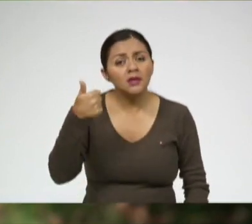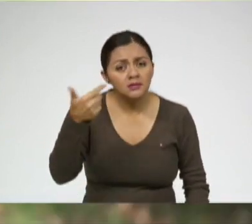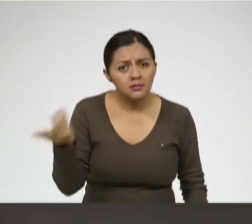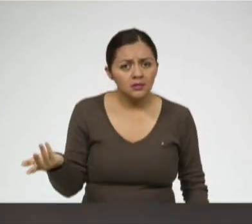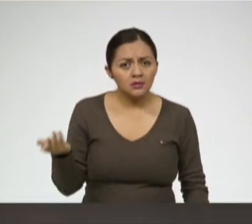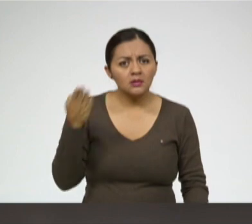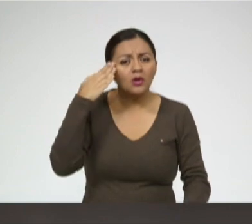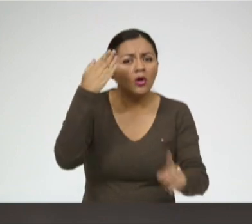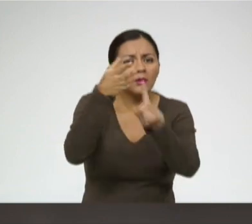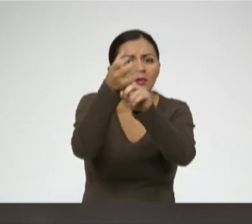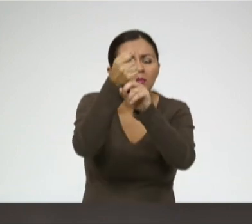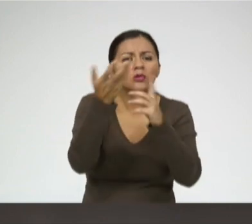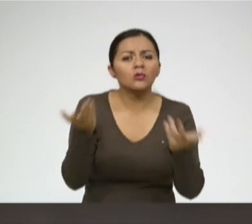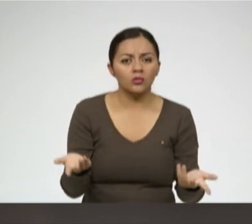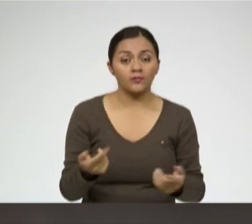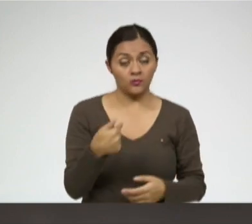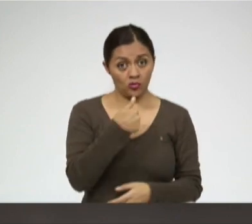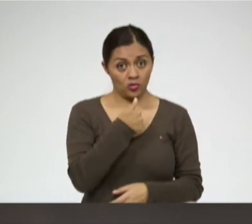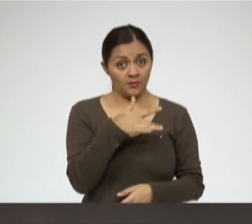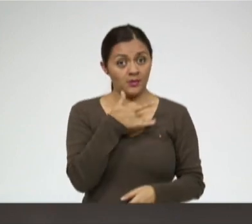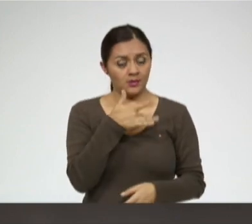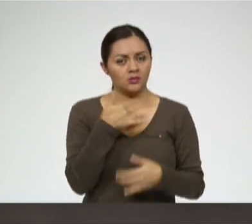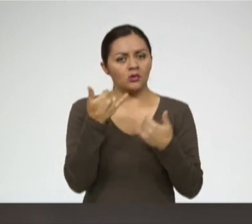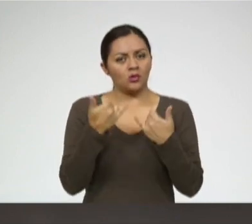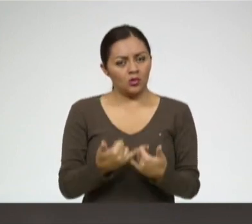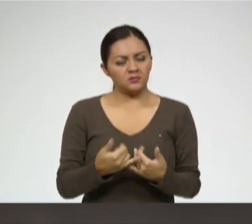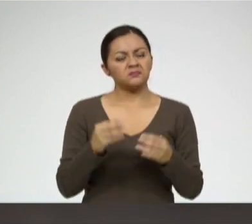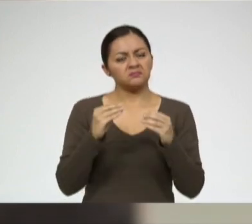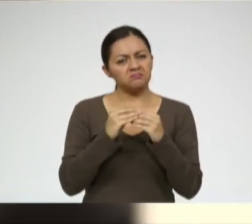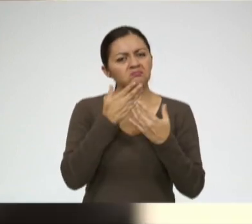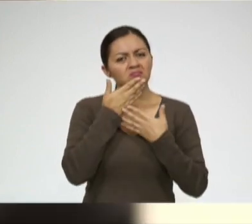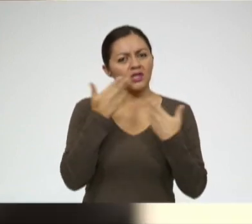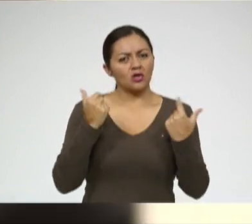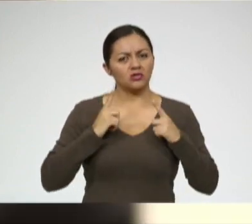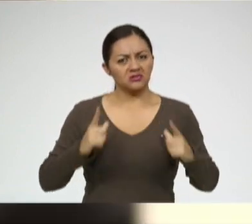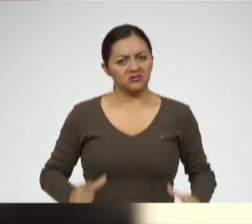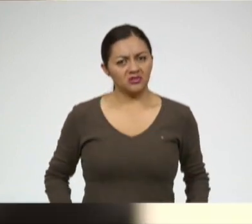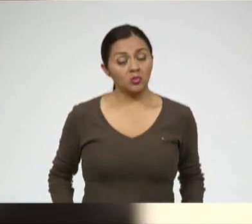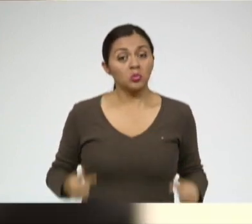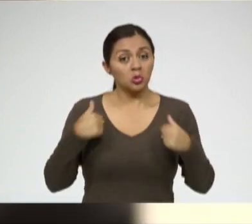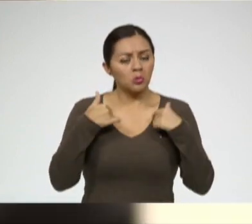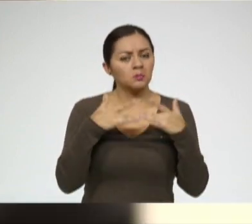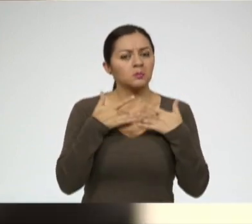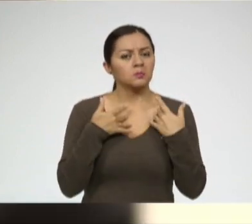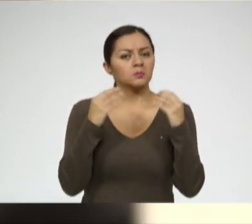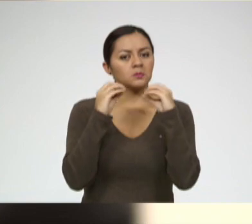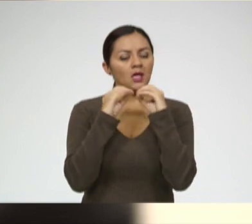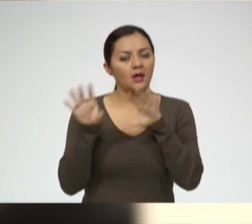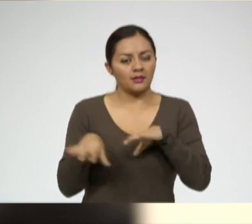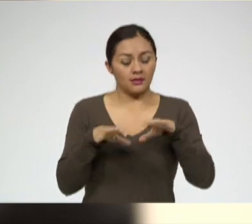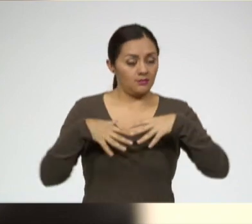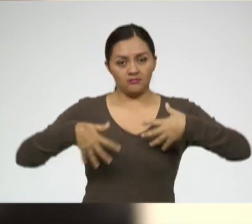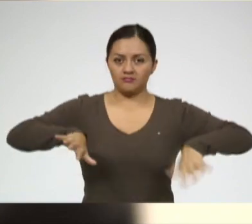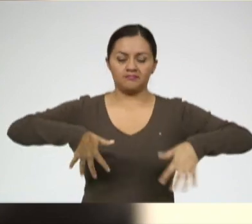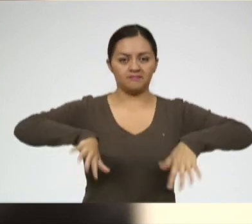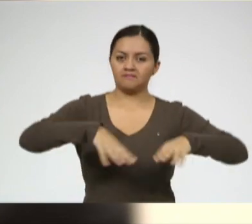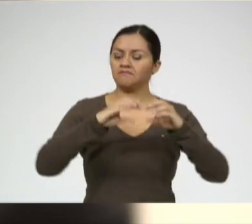quieres llegar. Me siento más saludable, psicológicamente me siento más activa, me siento